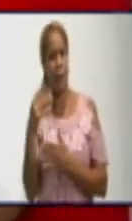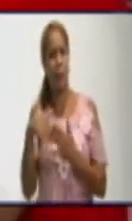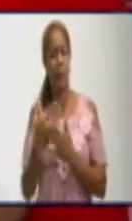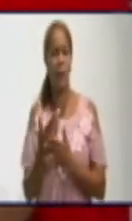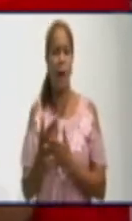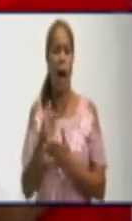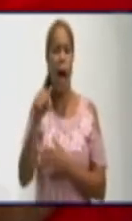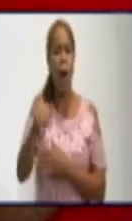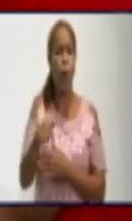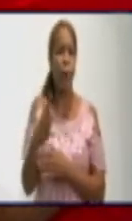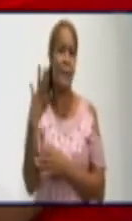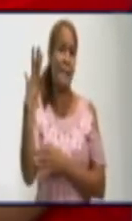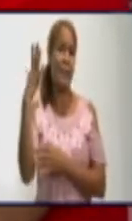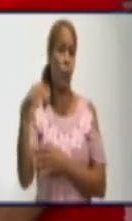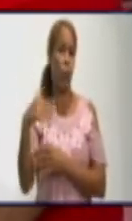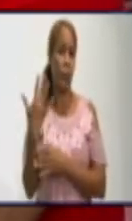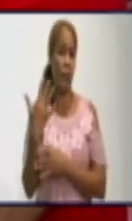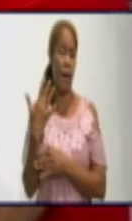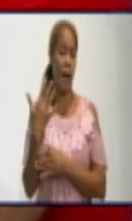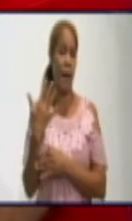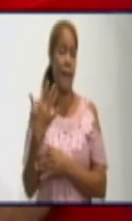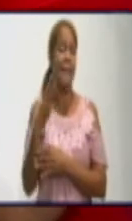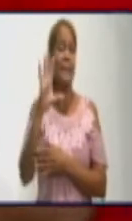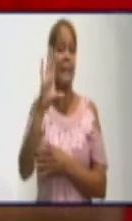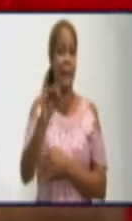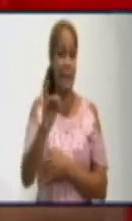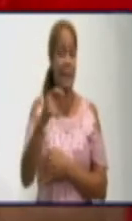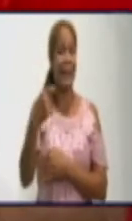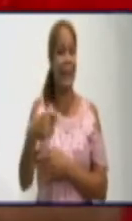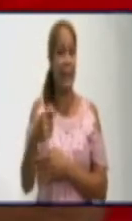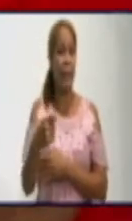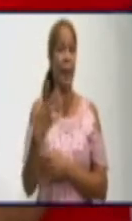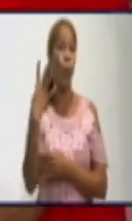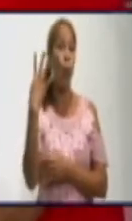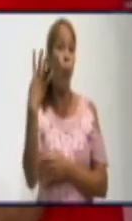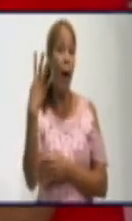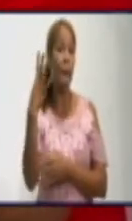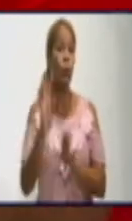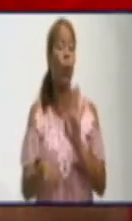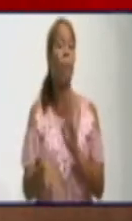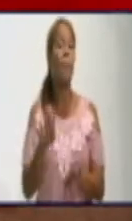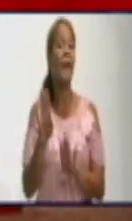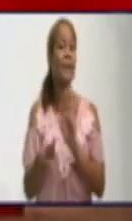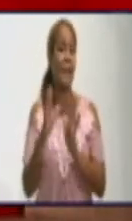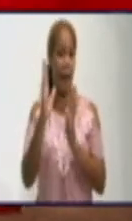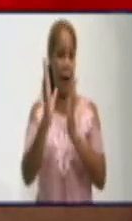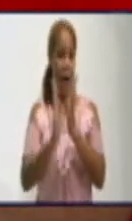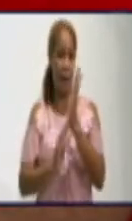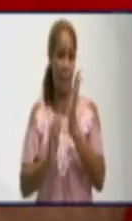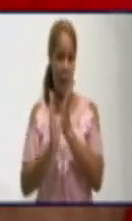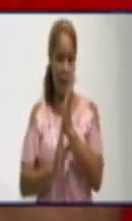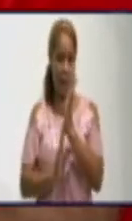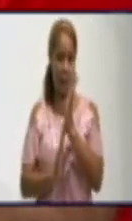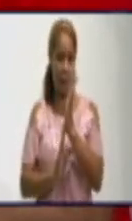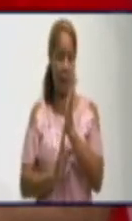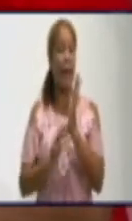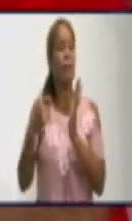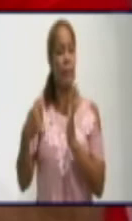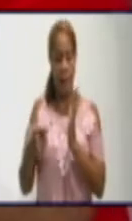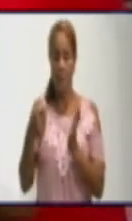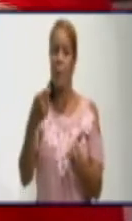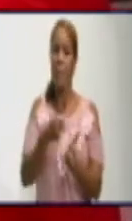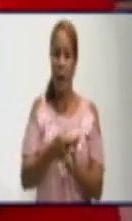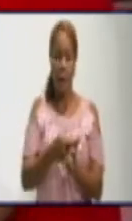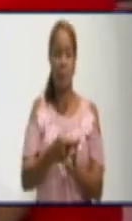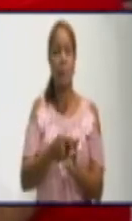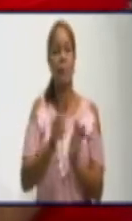aumentó a cinco, se supone que debe llevarle cuatro veces al mes, pero le llegó esos cuatro días. Por el ciclo de cinco días, debe pagar el servicio